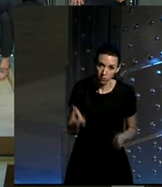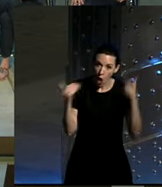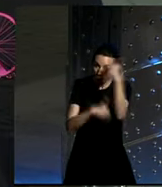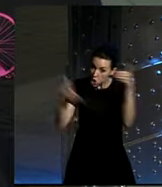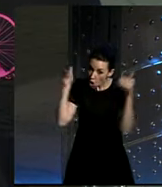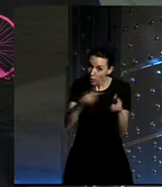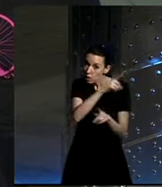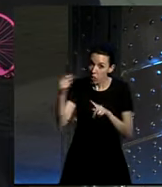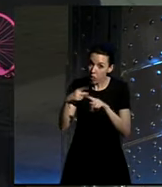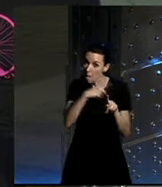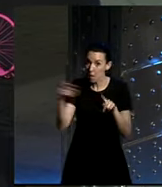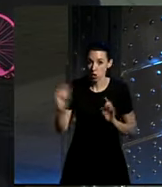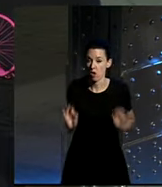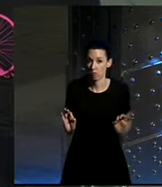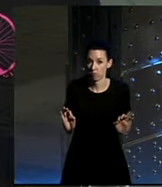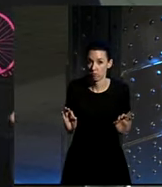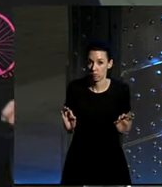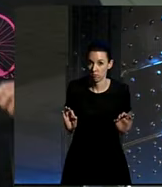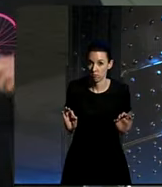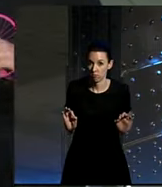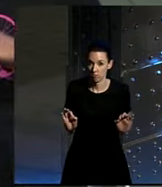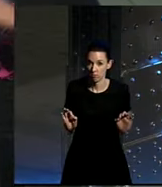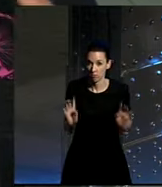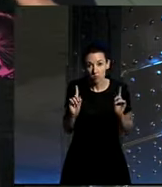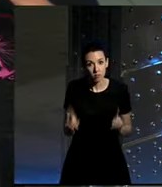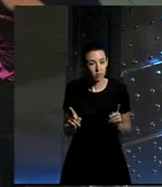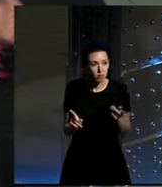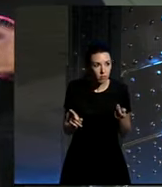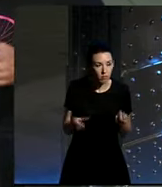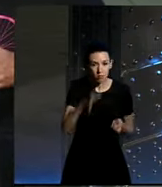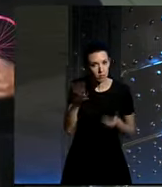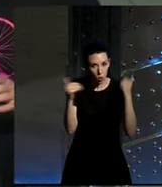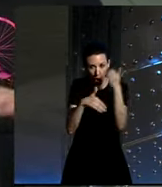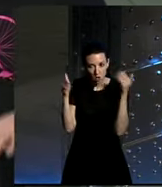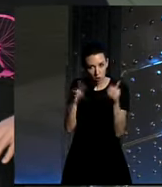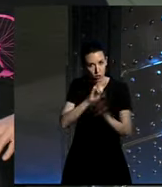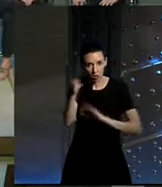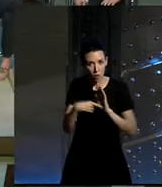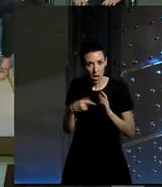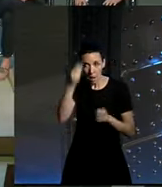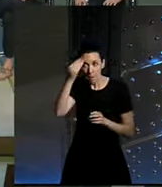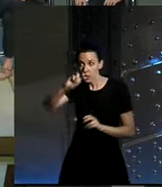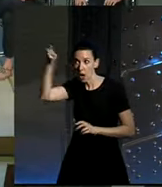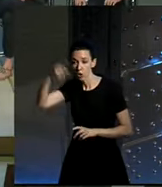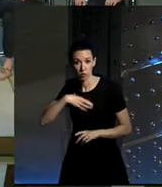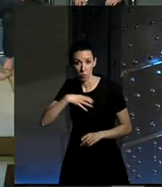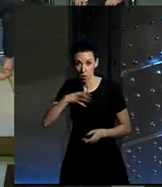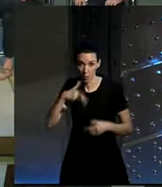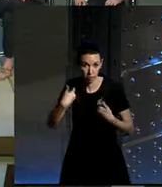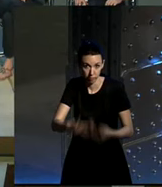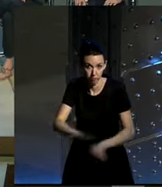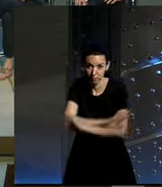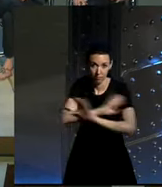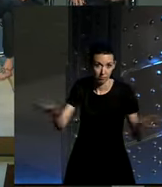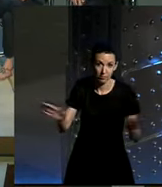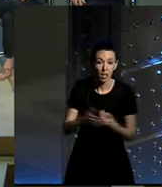puedes pensar en otra cosa porque estás perdida bueno